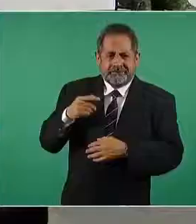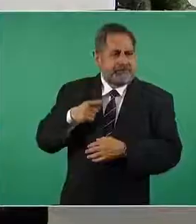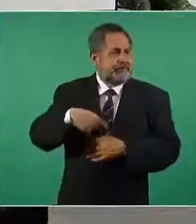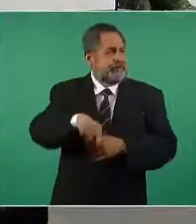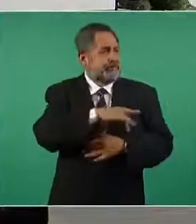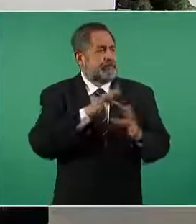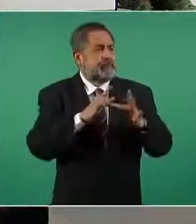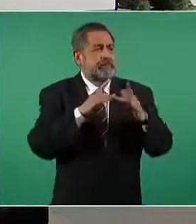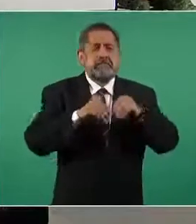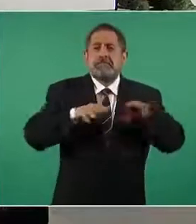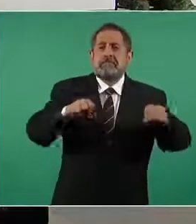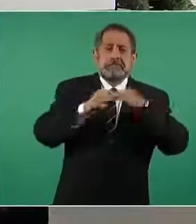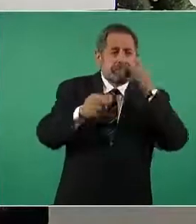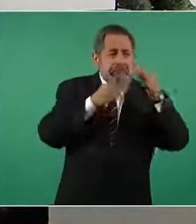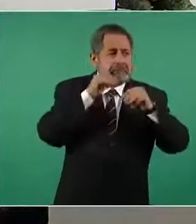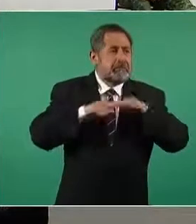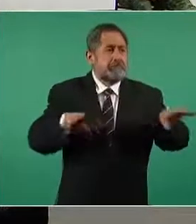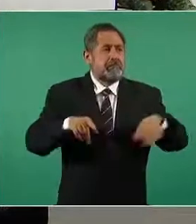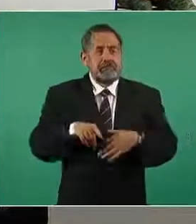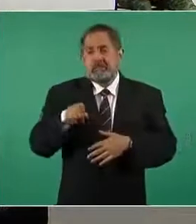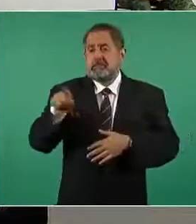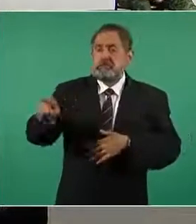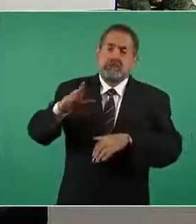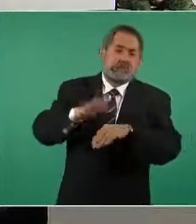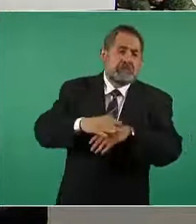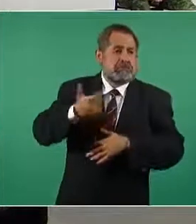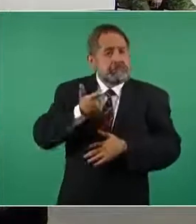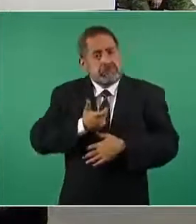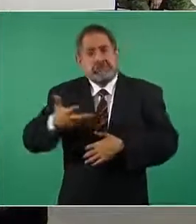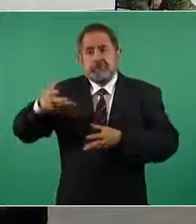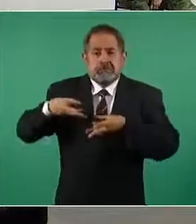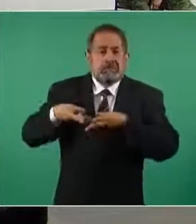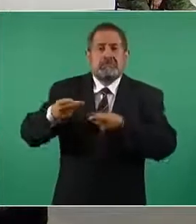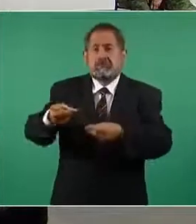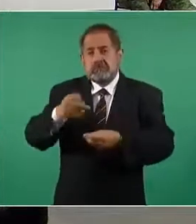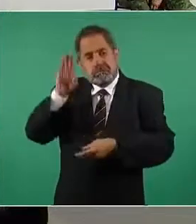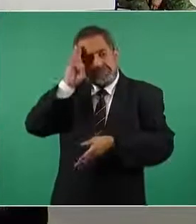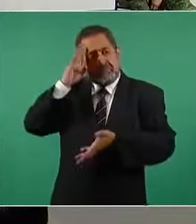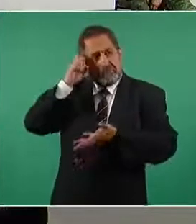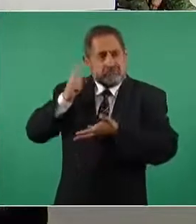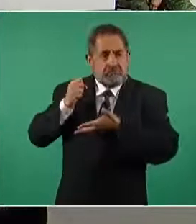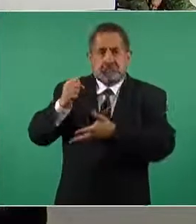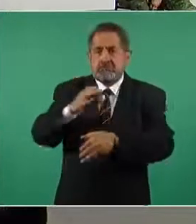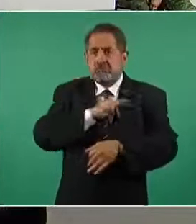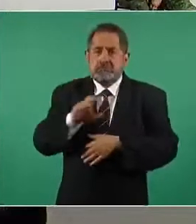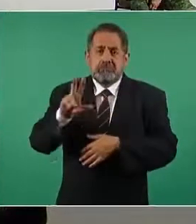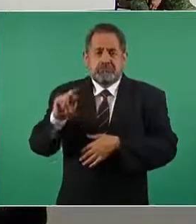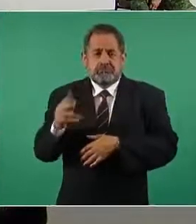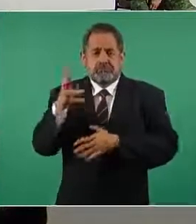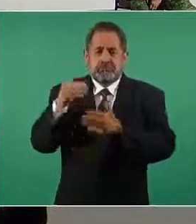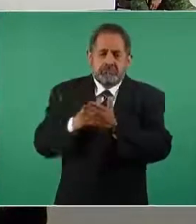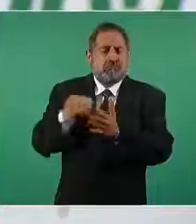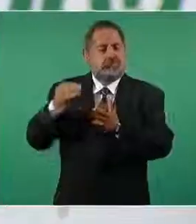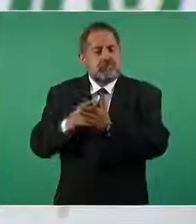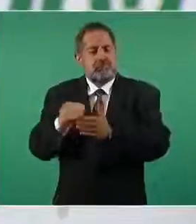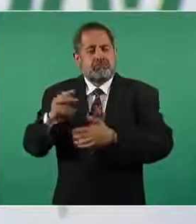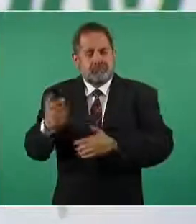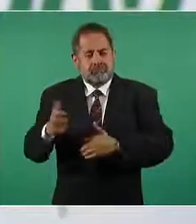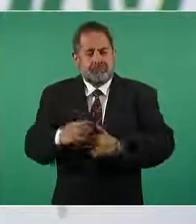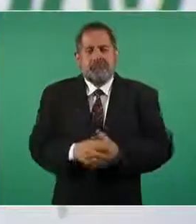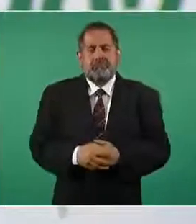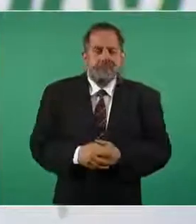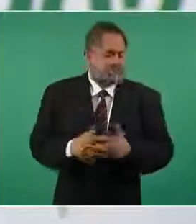comunicación se publicó que la obra se había incrementado en su gasto y el presupuesto ya rondaba más de 84 mil millones de pesos